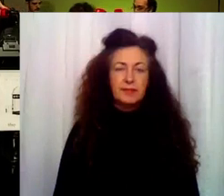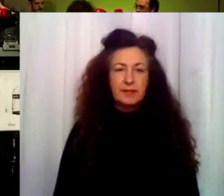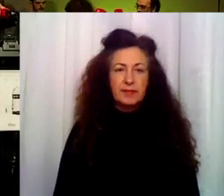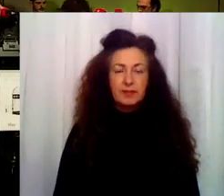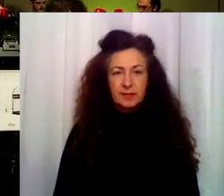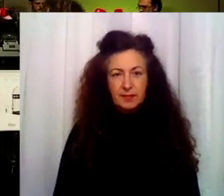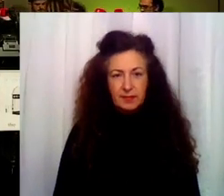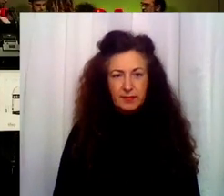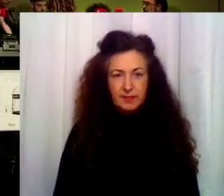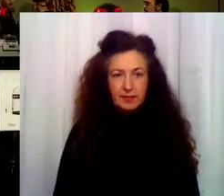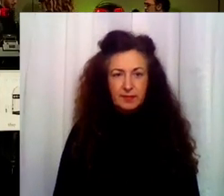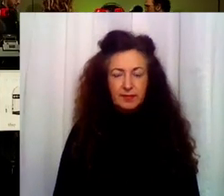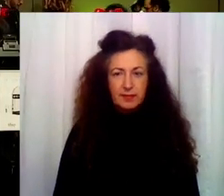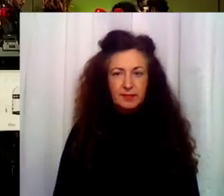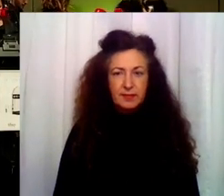Adiós.